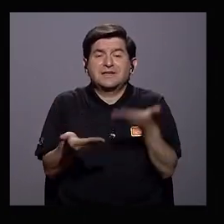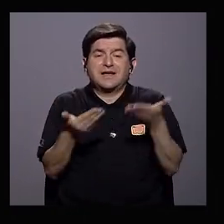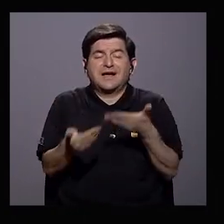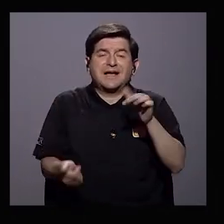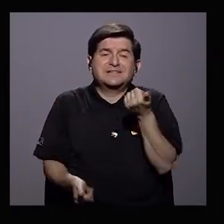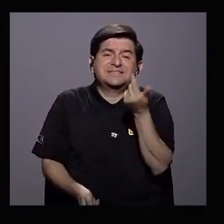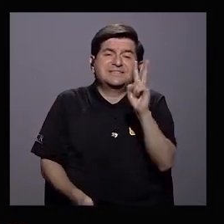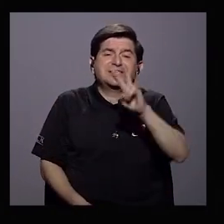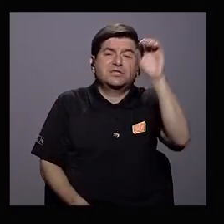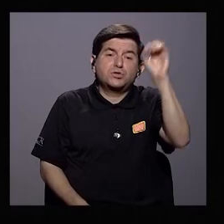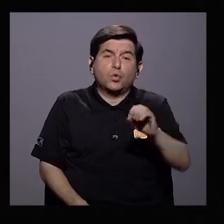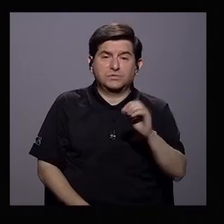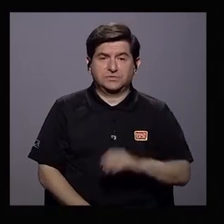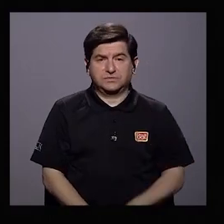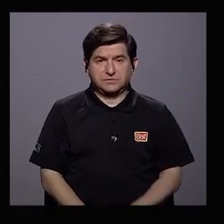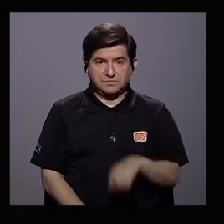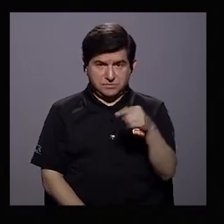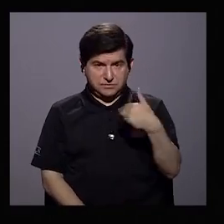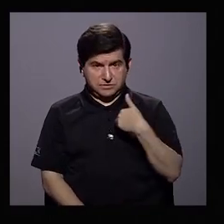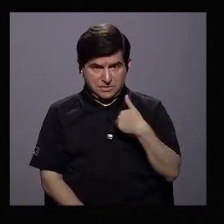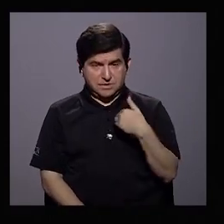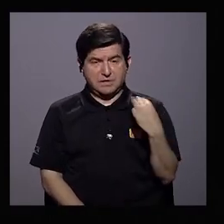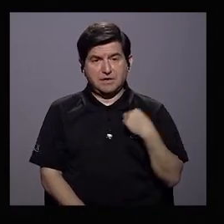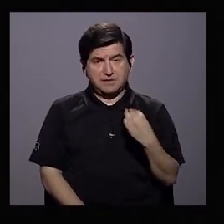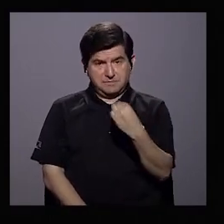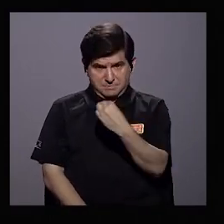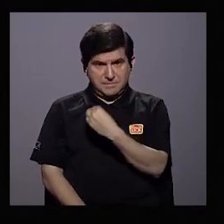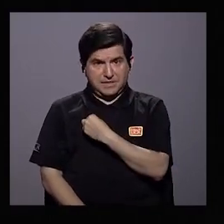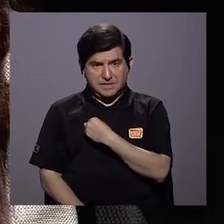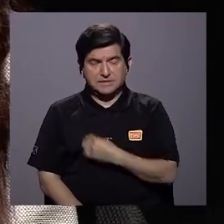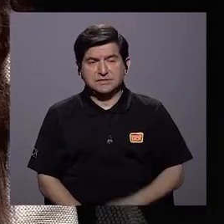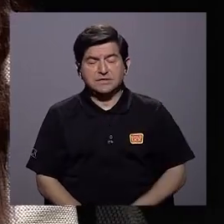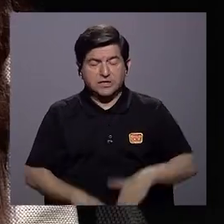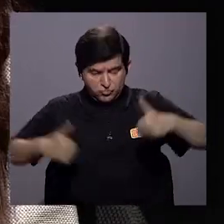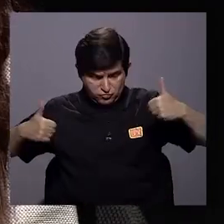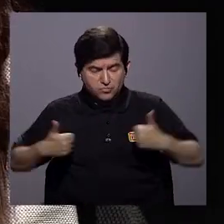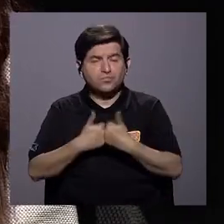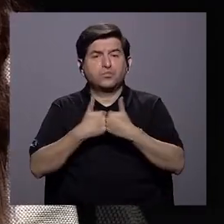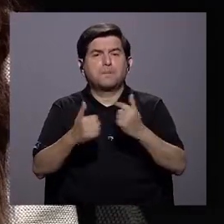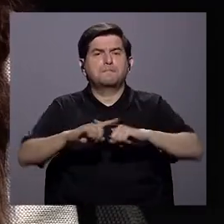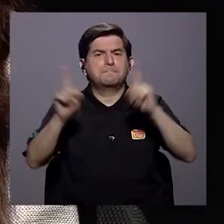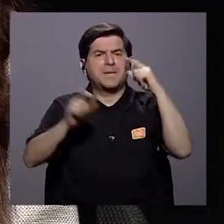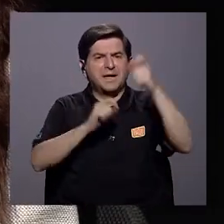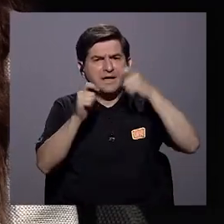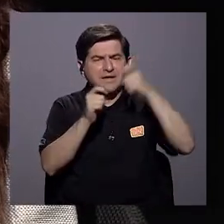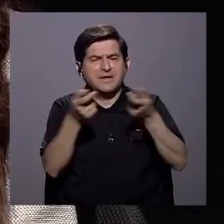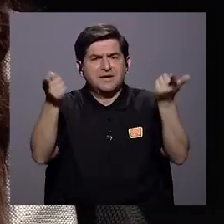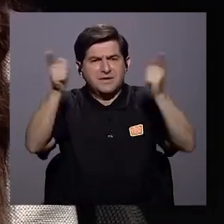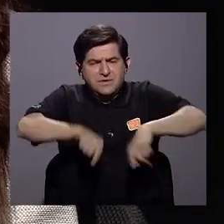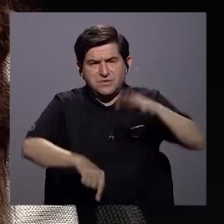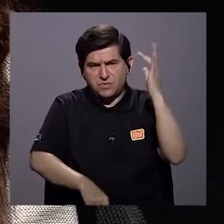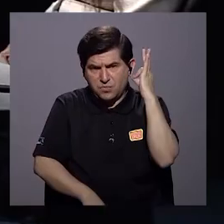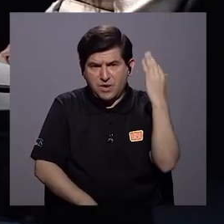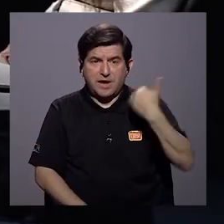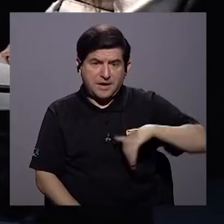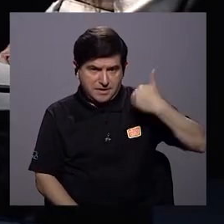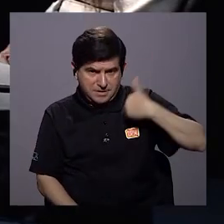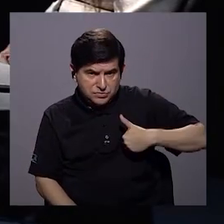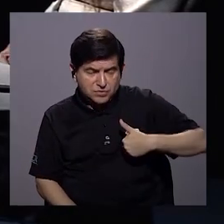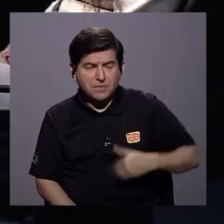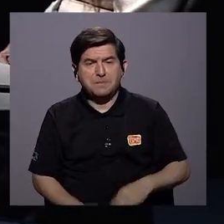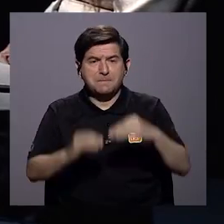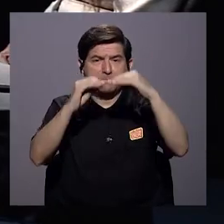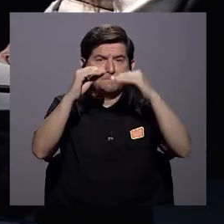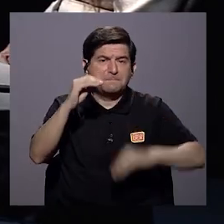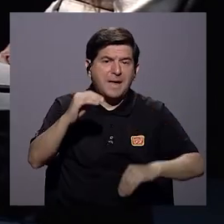en un 12. Usted recibió un ministerio que efectivamente tiene ese gran desafío, pero que específicamente en el caso de las mujeres y los hombres que